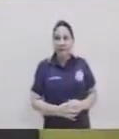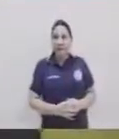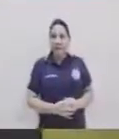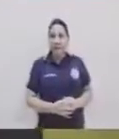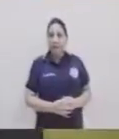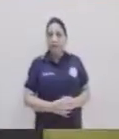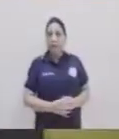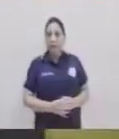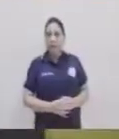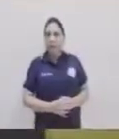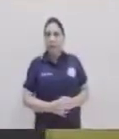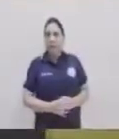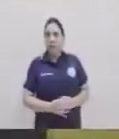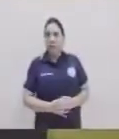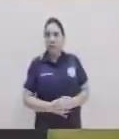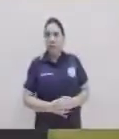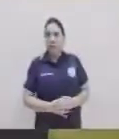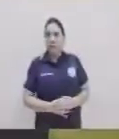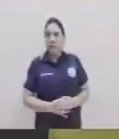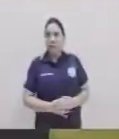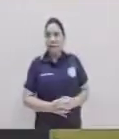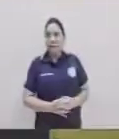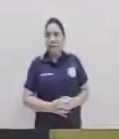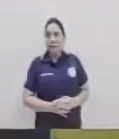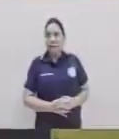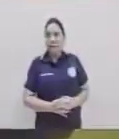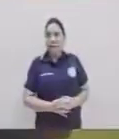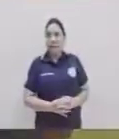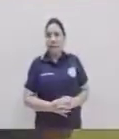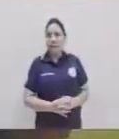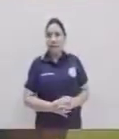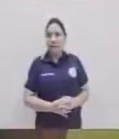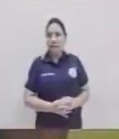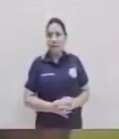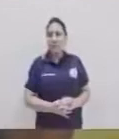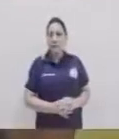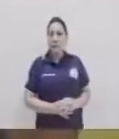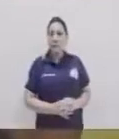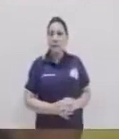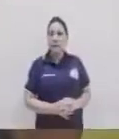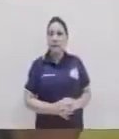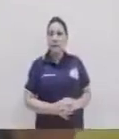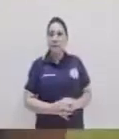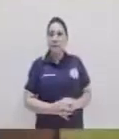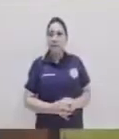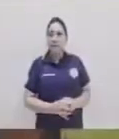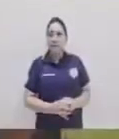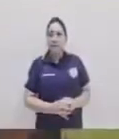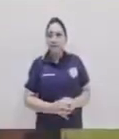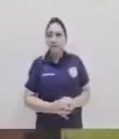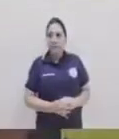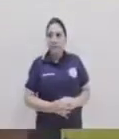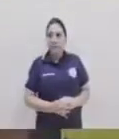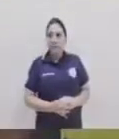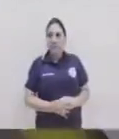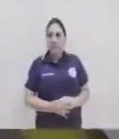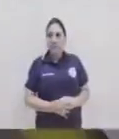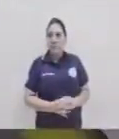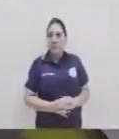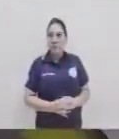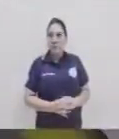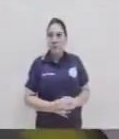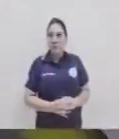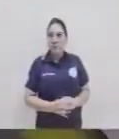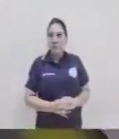ven y ahí vamos y quedó y ya está ahora quieres intentarlo con el otro sí